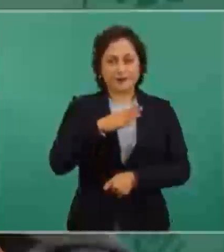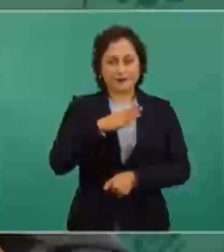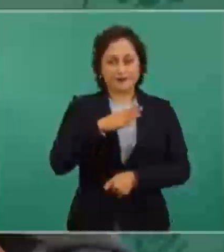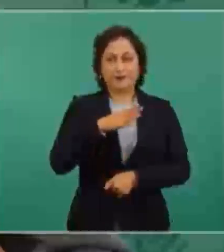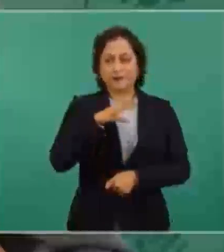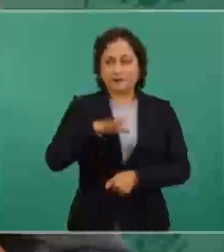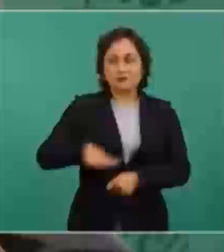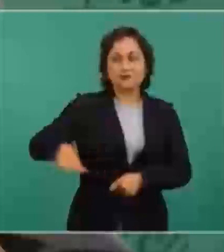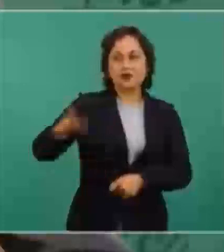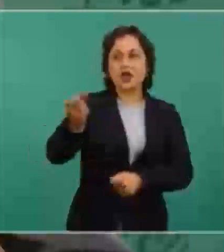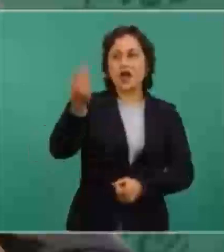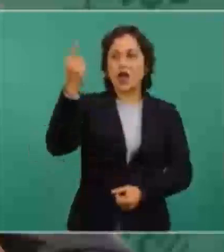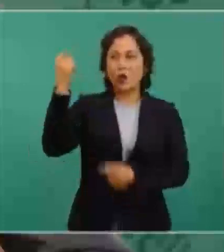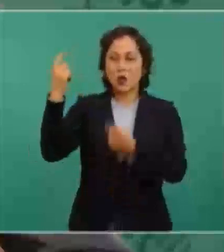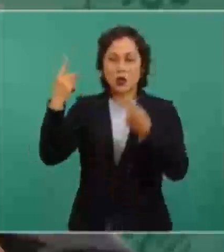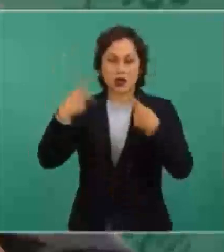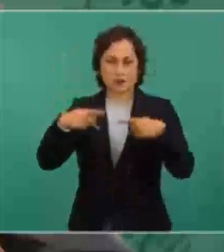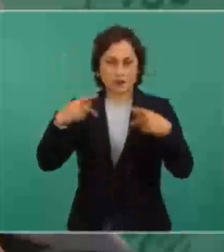donde